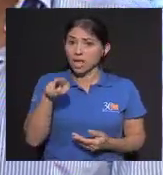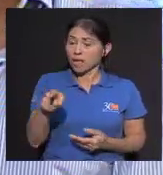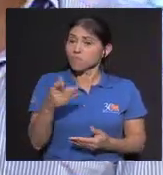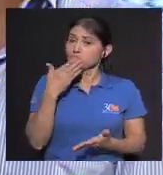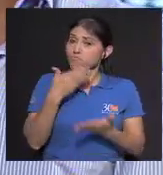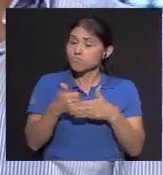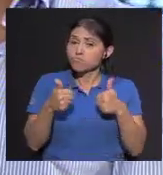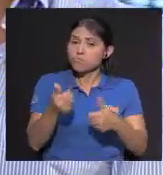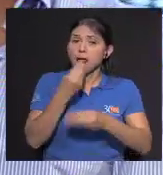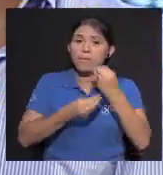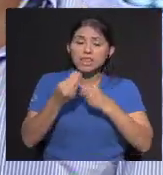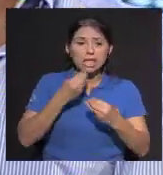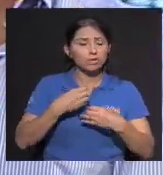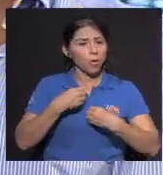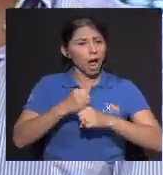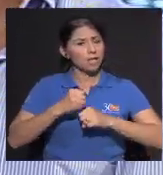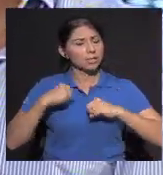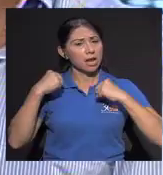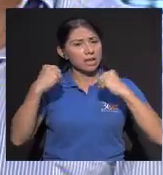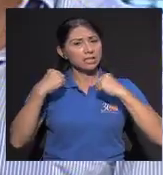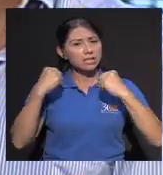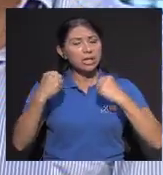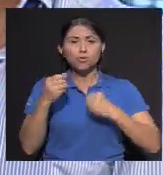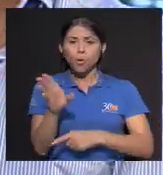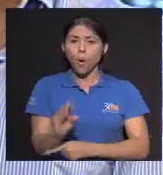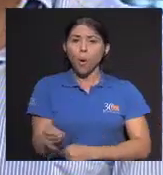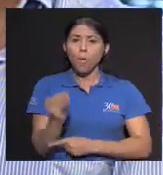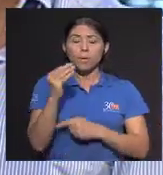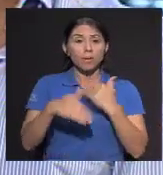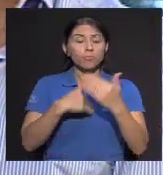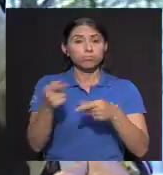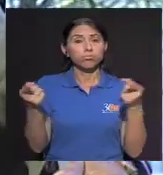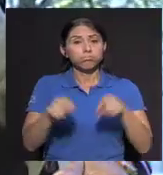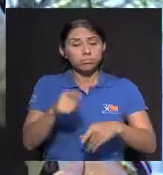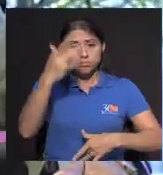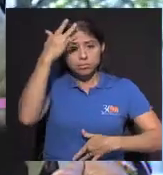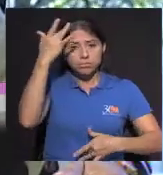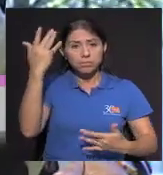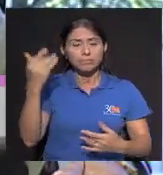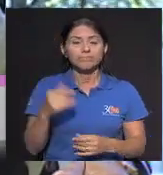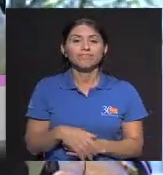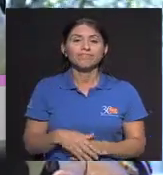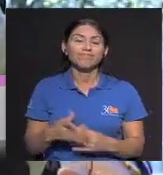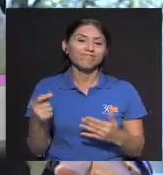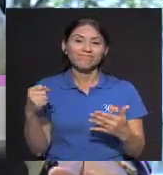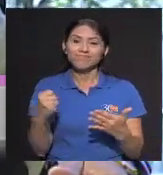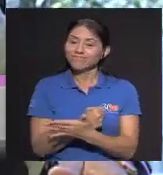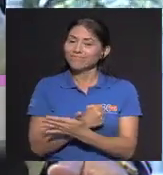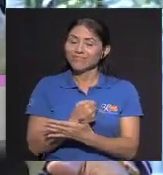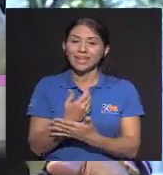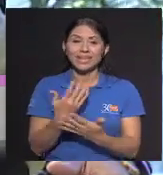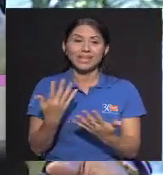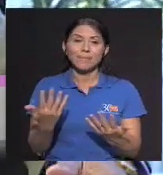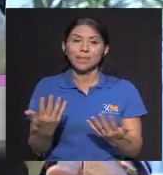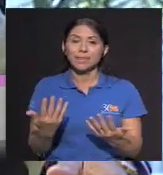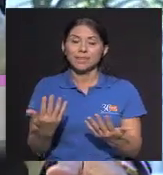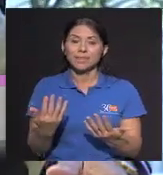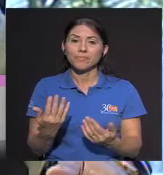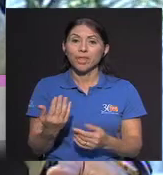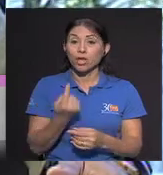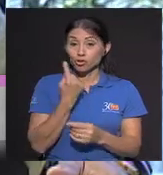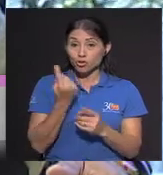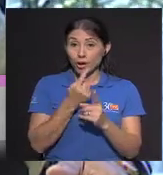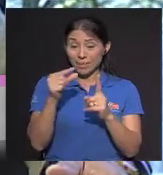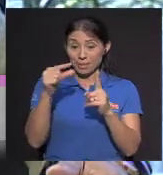tiene una buena alimentación Hace ejercicio Está joven Y de repente Algo pasó Desgraciadamente Con solo la palabra